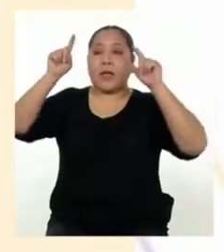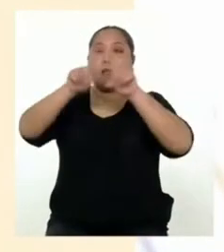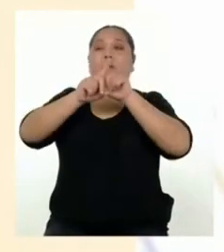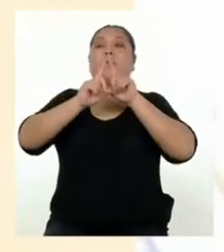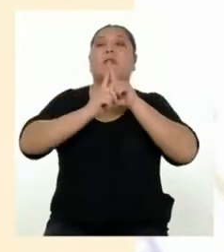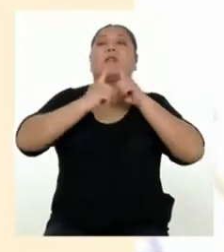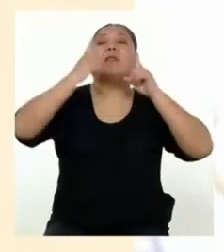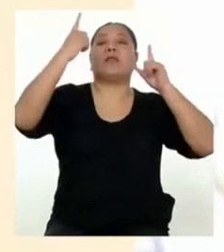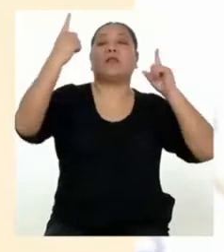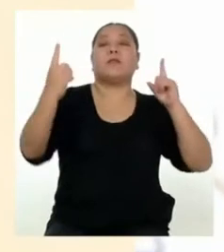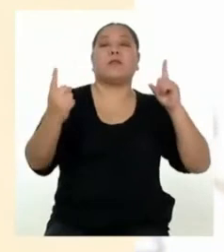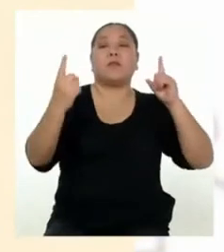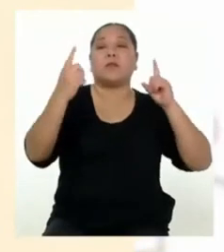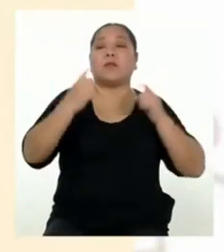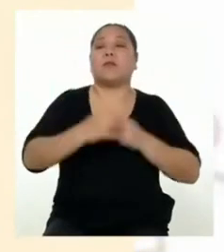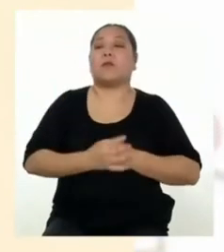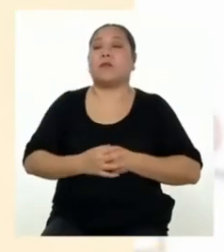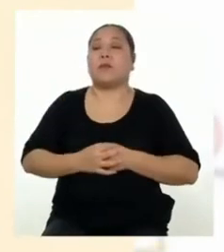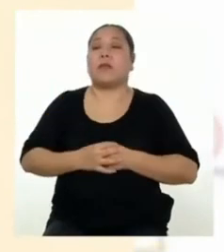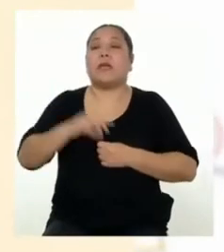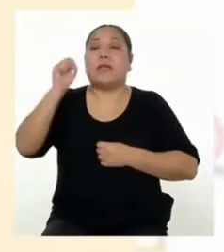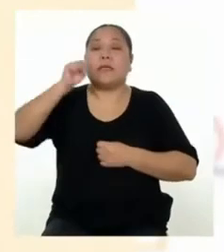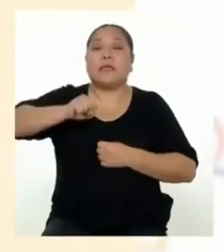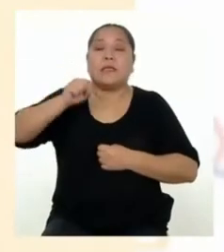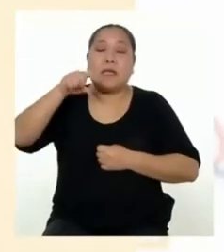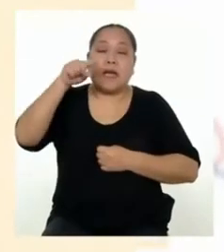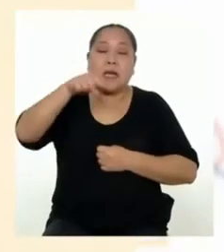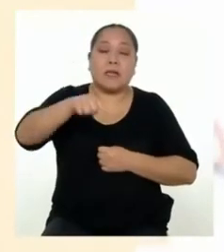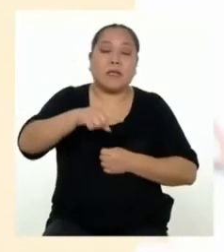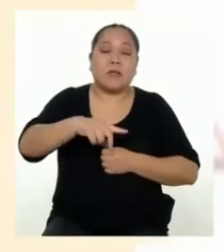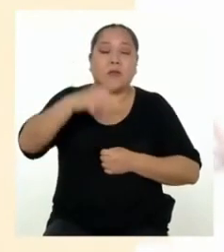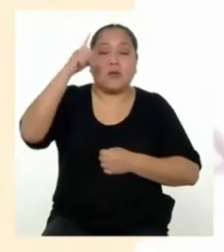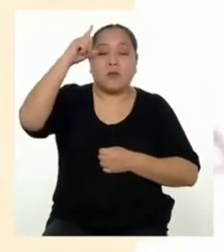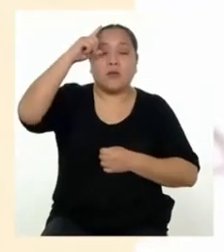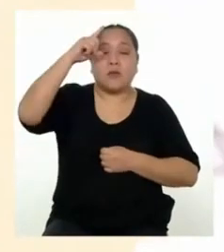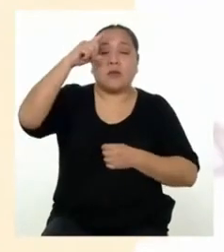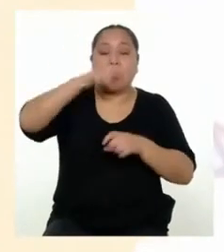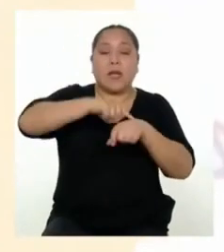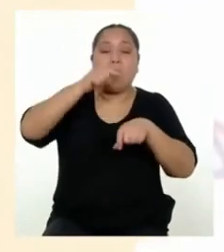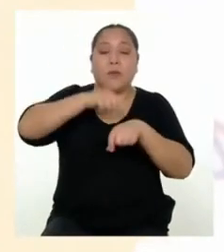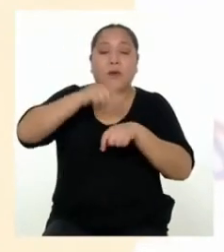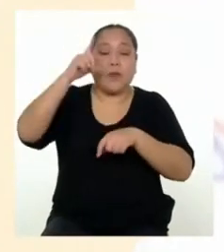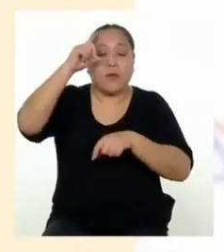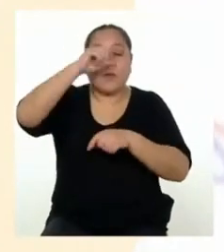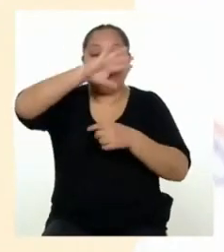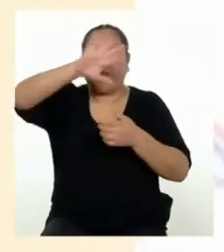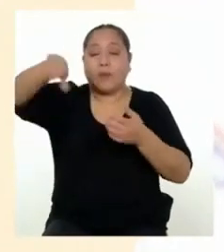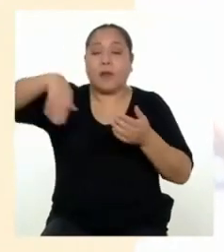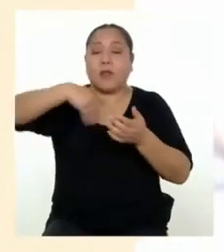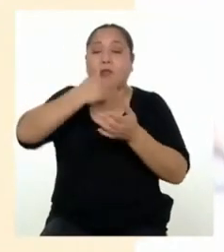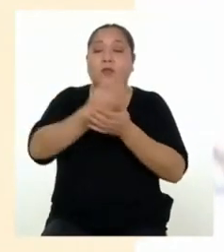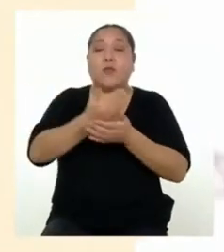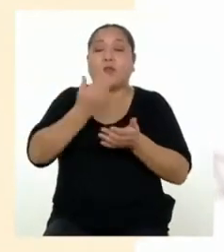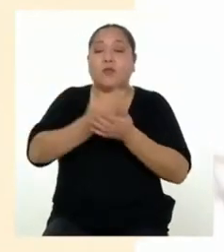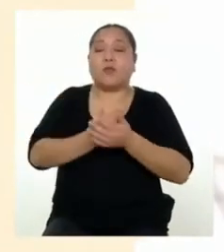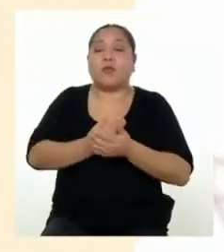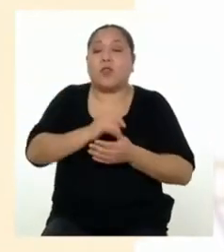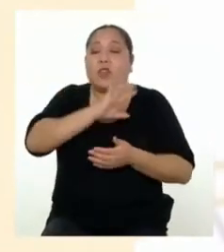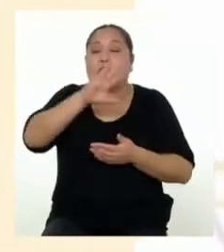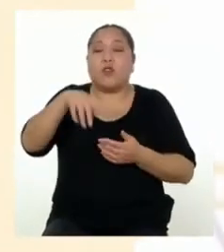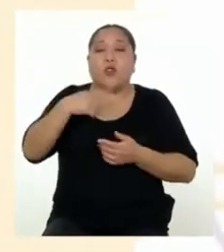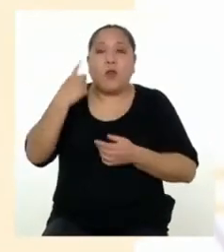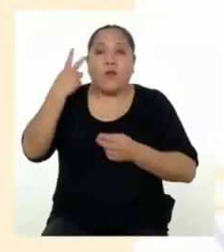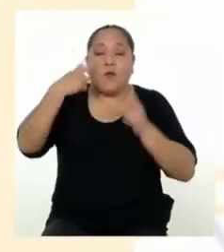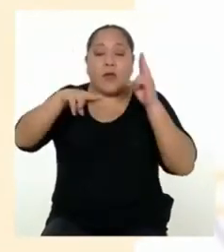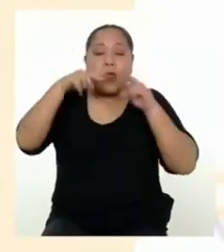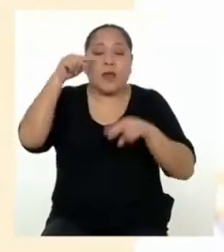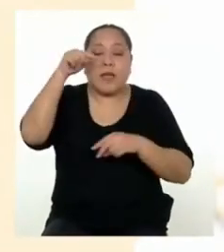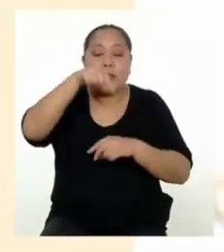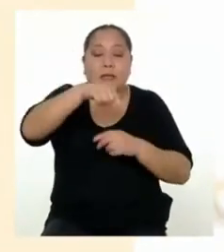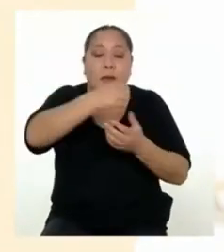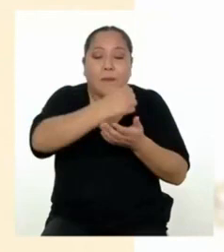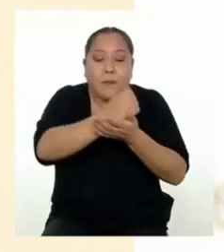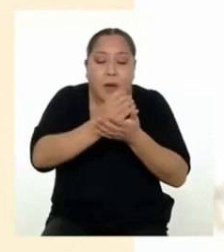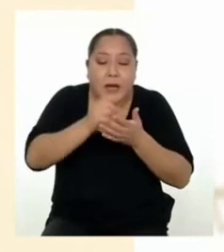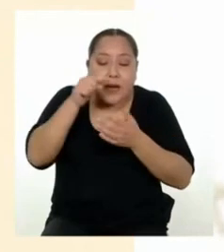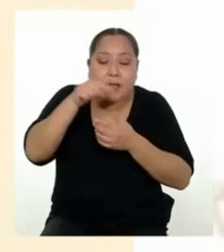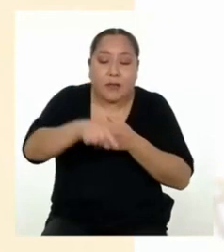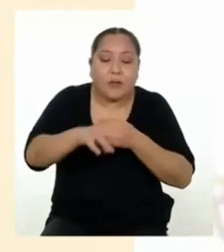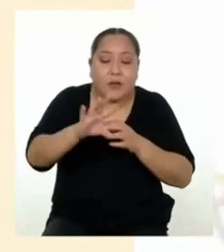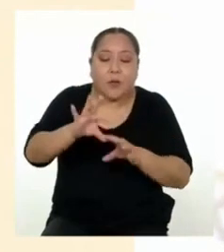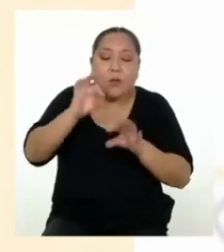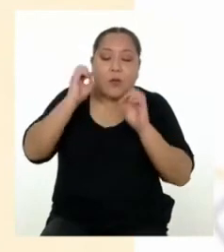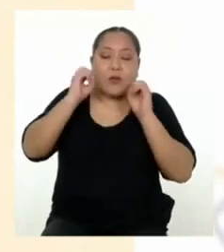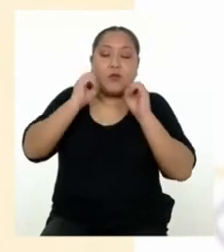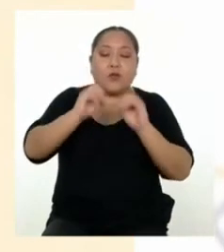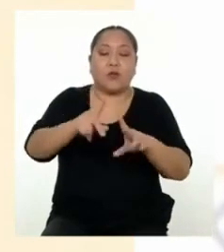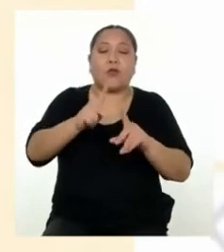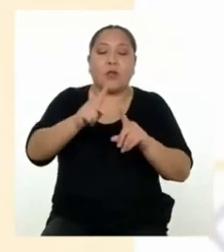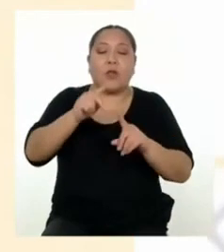social. Si bien este es un periodo complicado para todas y todos, debemos ver este contexto como una oportunidad para